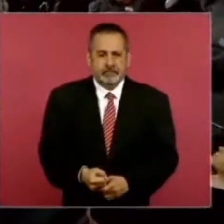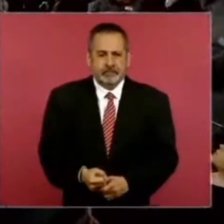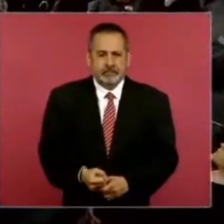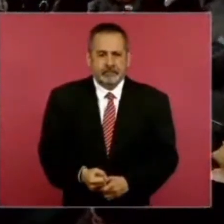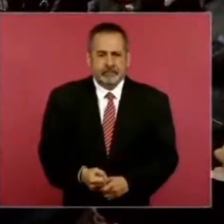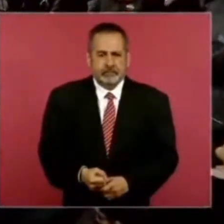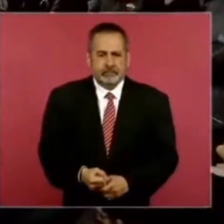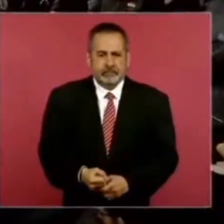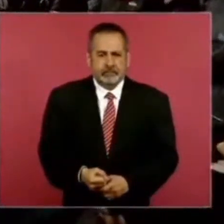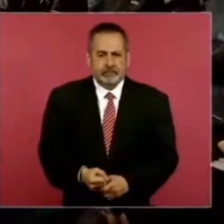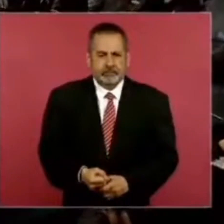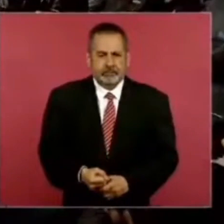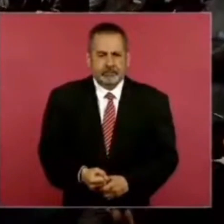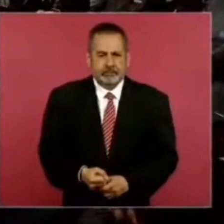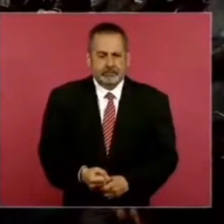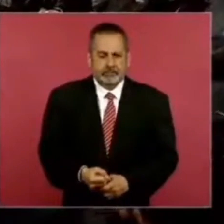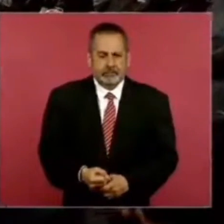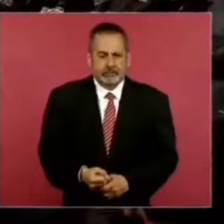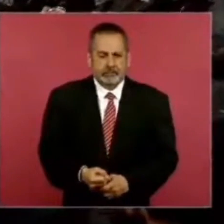¿cómo ven